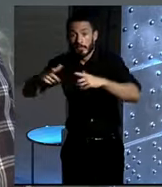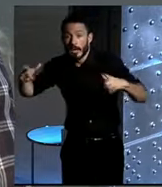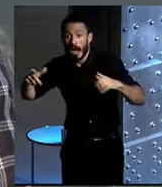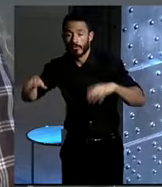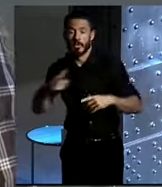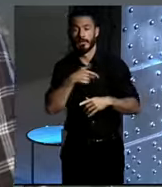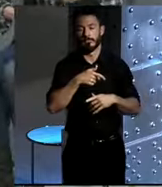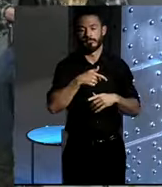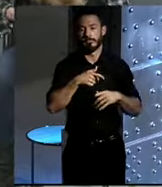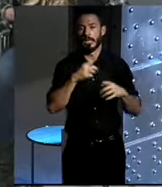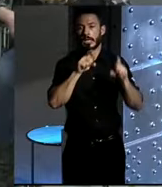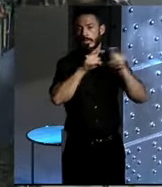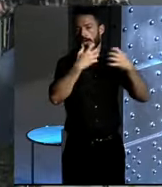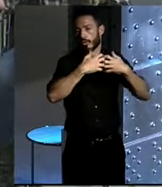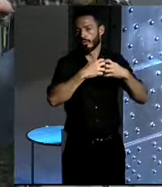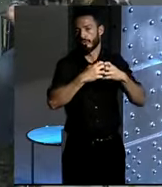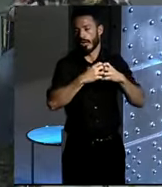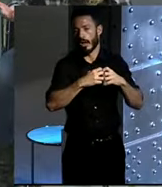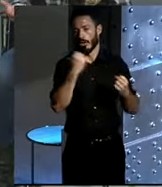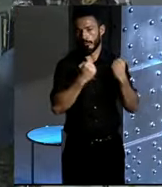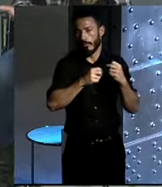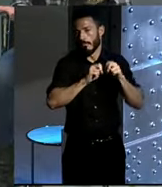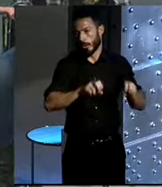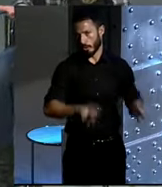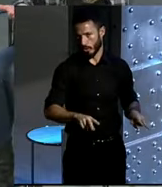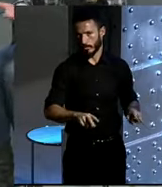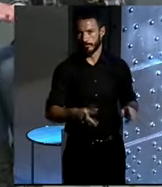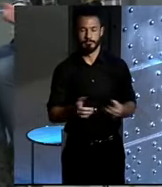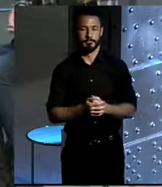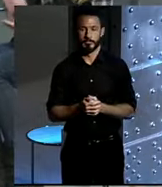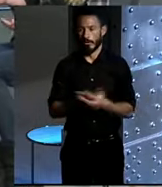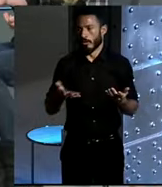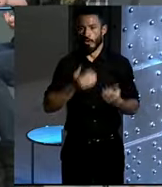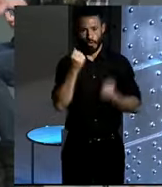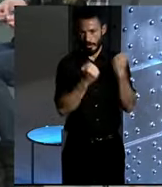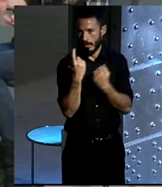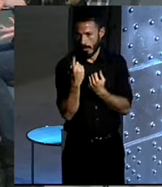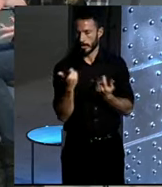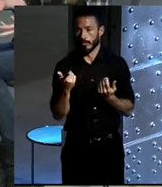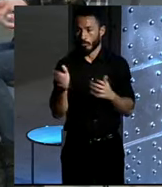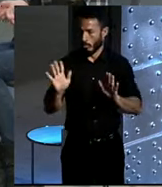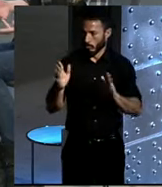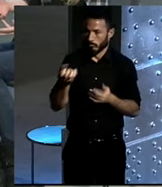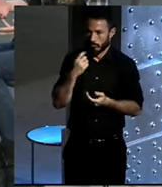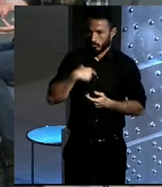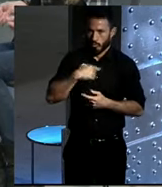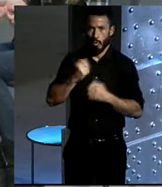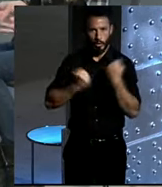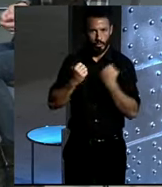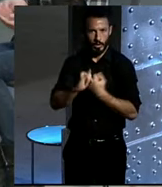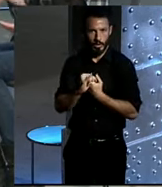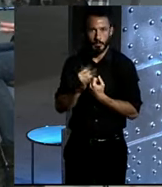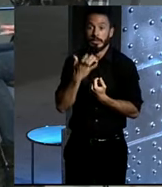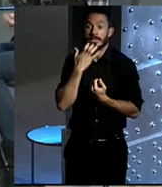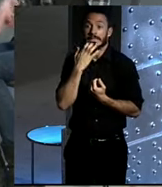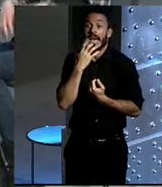a eliminar los coches, Cristina, ninguno... No, y yo tengo coches. Nadie, yo no soy tampoco una fundamentalista. Yo tengo un coche y yo lo utilizo cuando es racional usarlo.